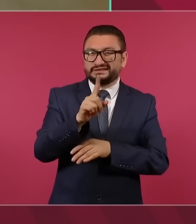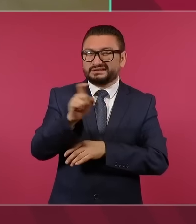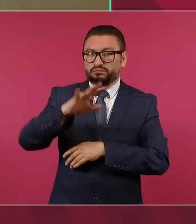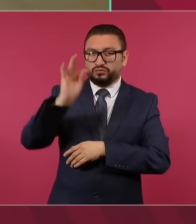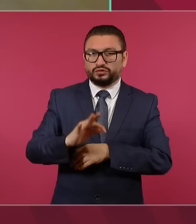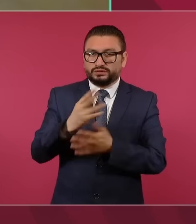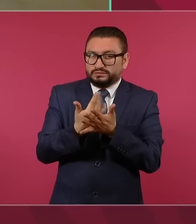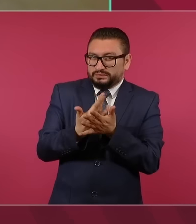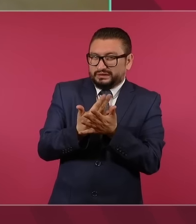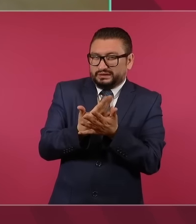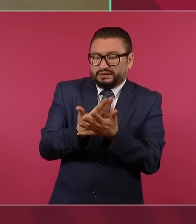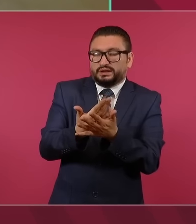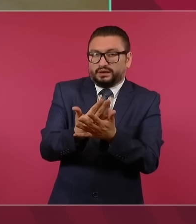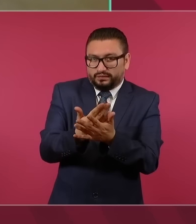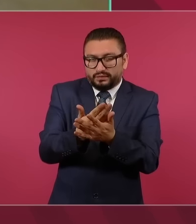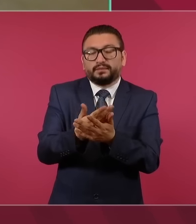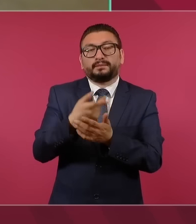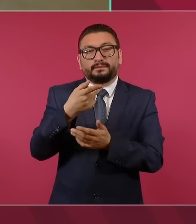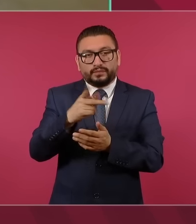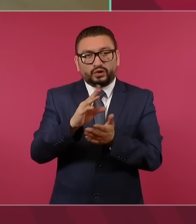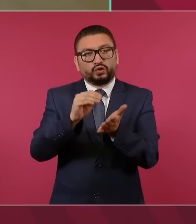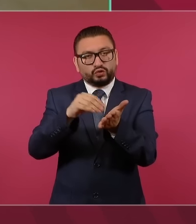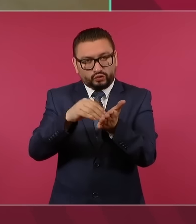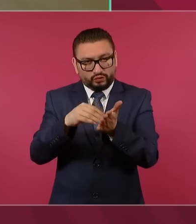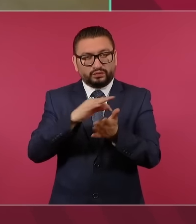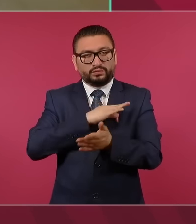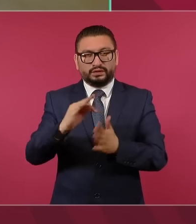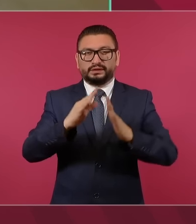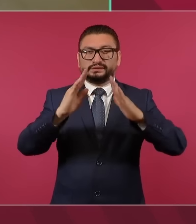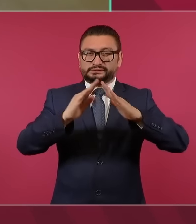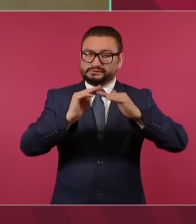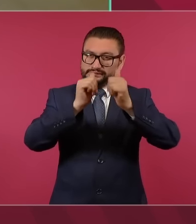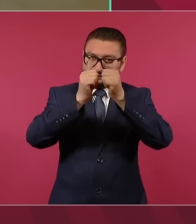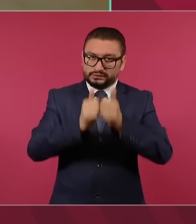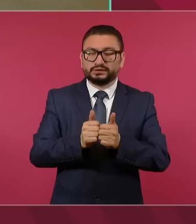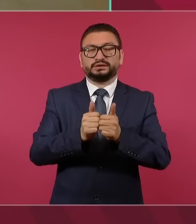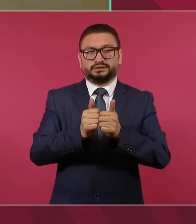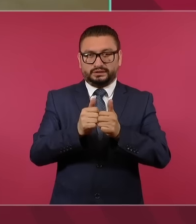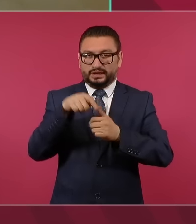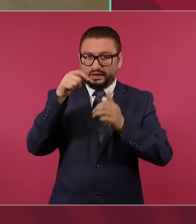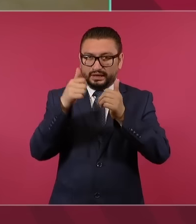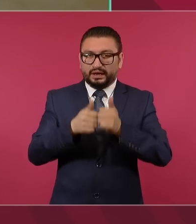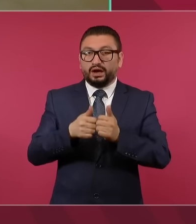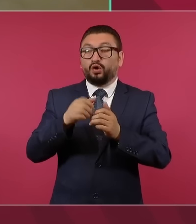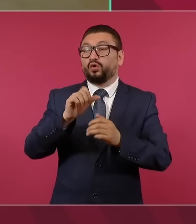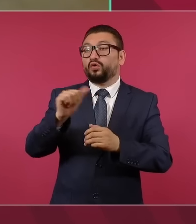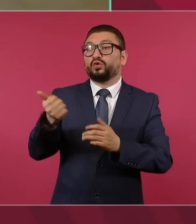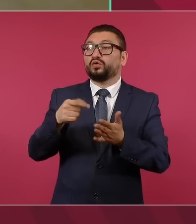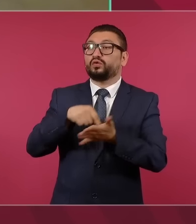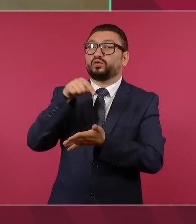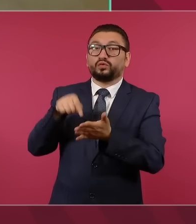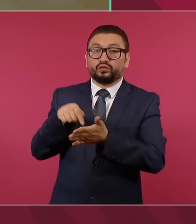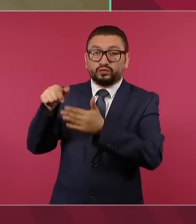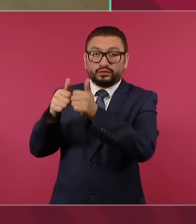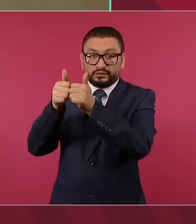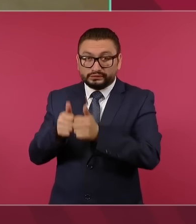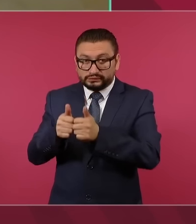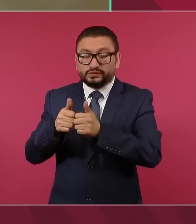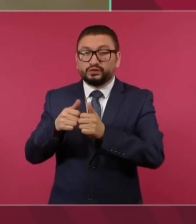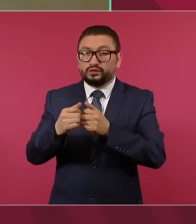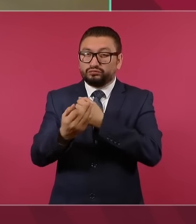poco. Sin embargo, todavía que se queden en sus refugios temporales o en sus domicilios.